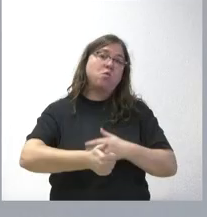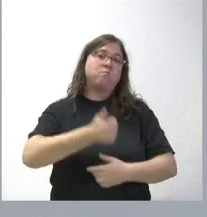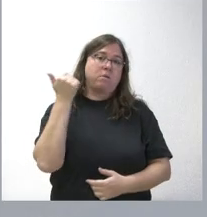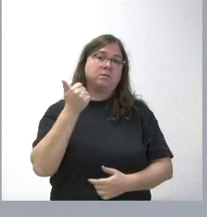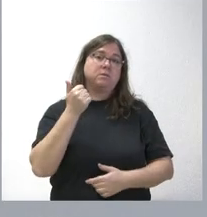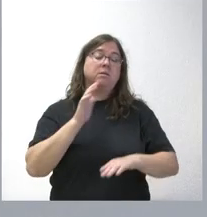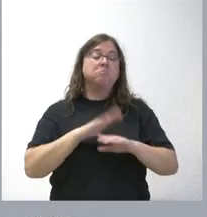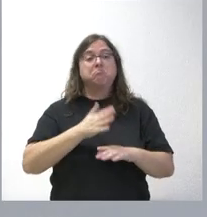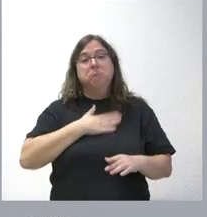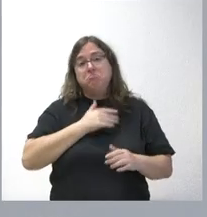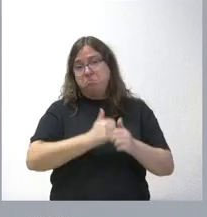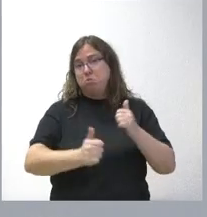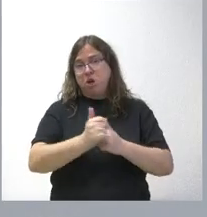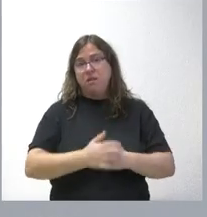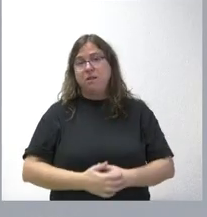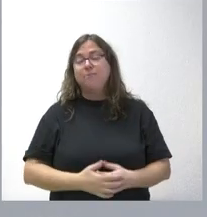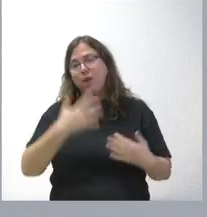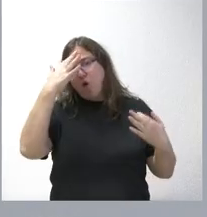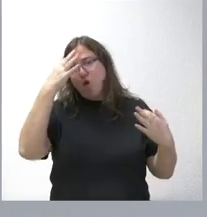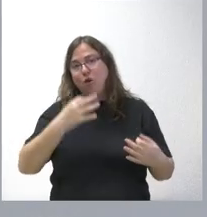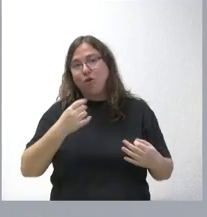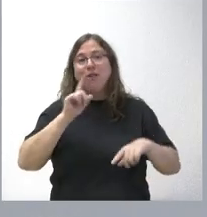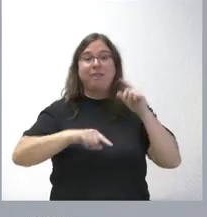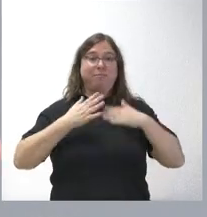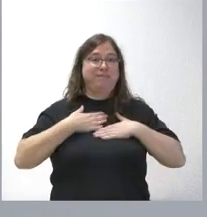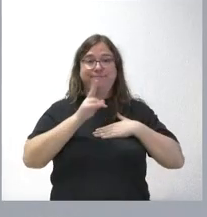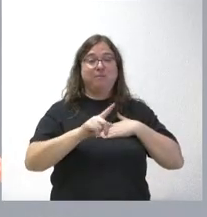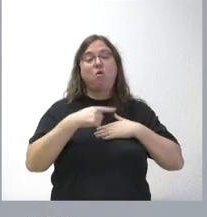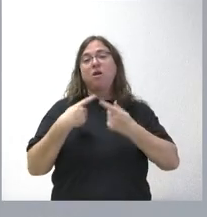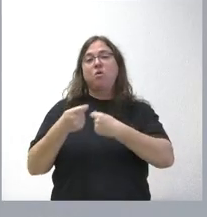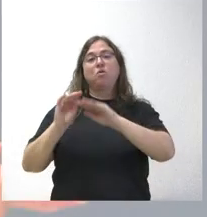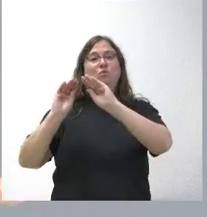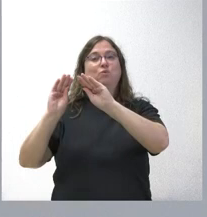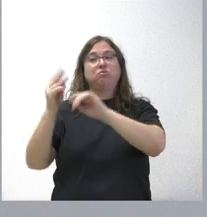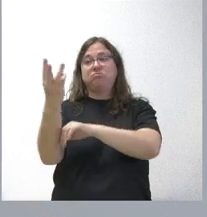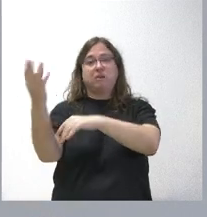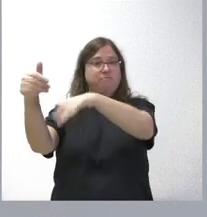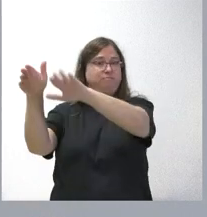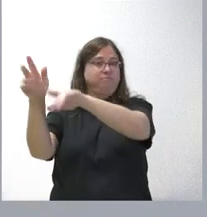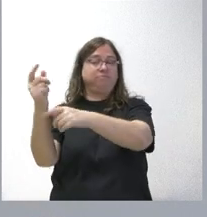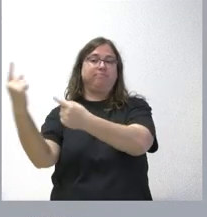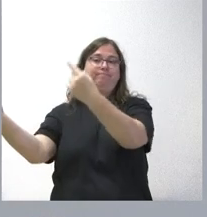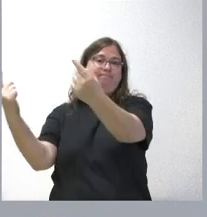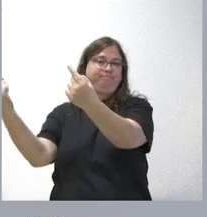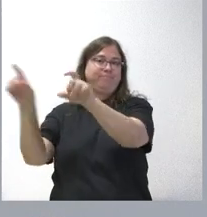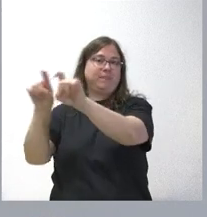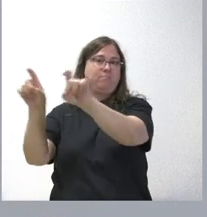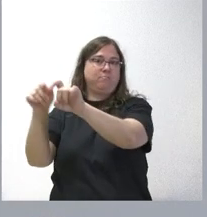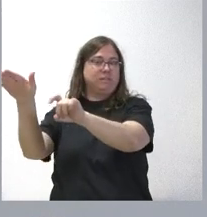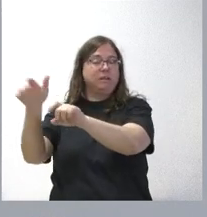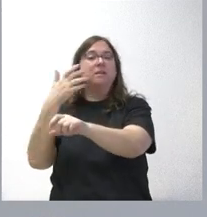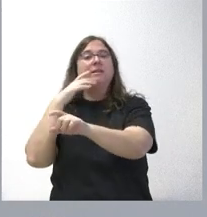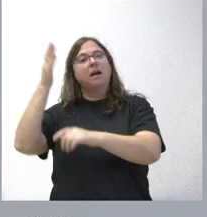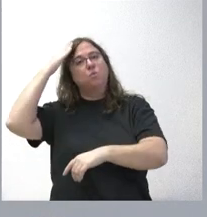Y, por tanto, esta es nuestra prioridad. Naturalmente, no depende de nosotros porque es una negociación entre terceros, entre el titular de la empresa